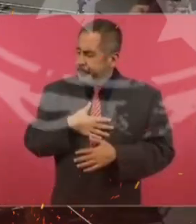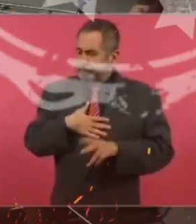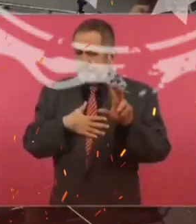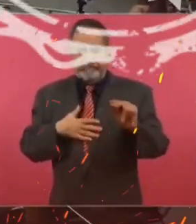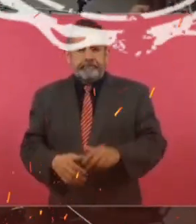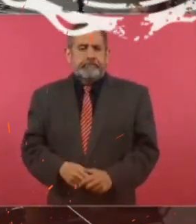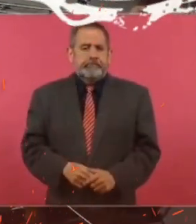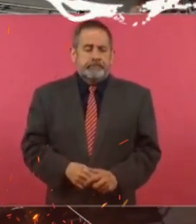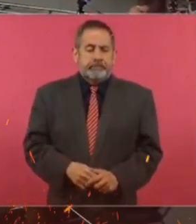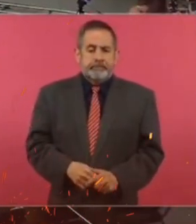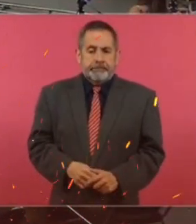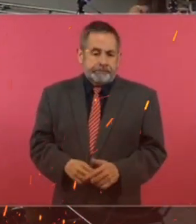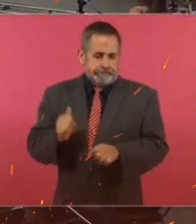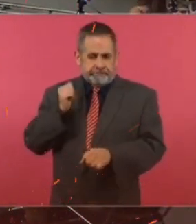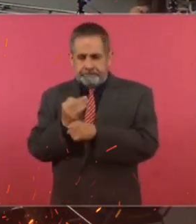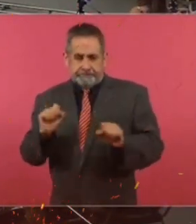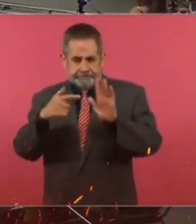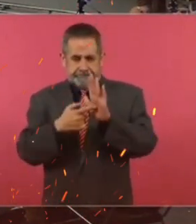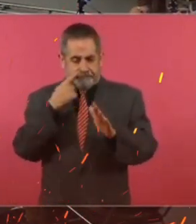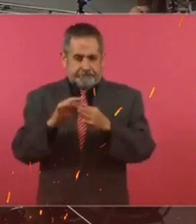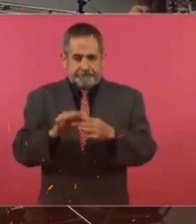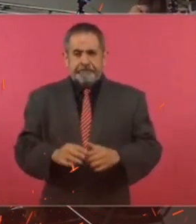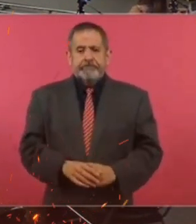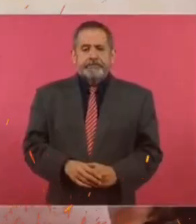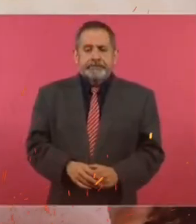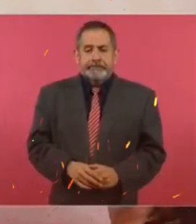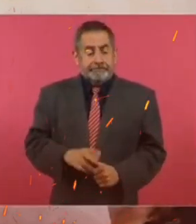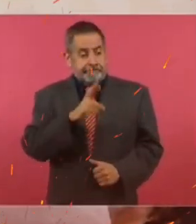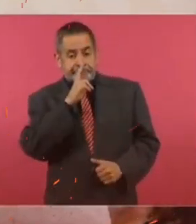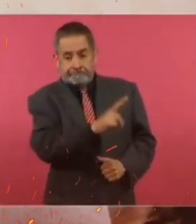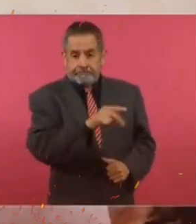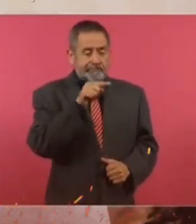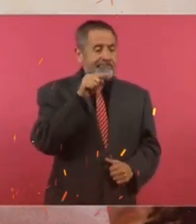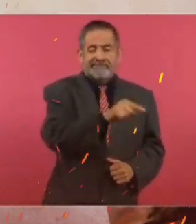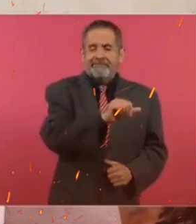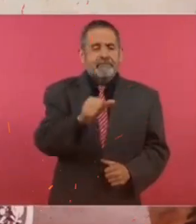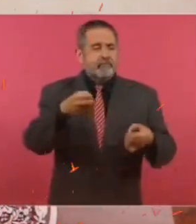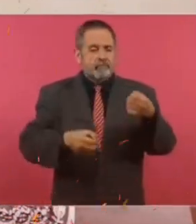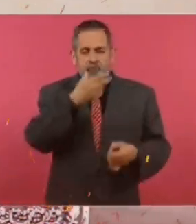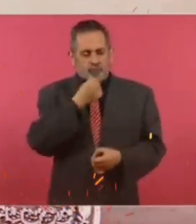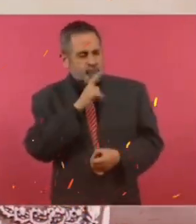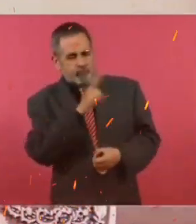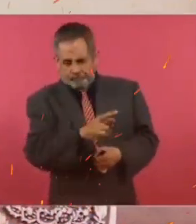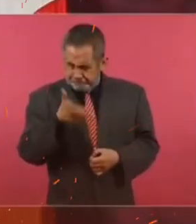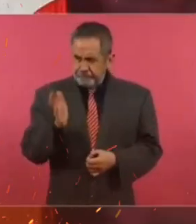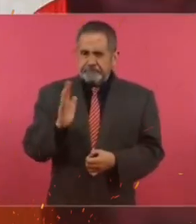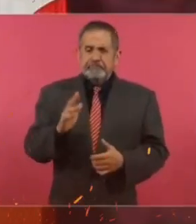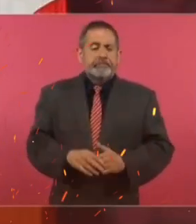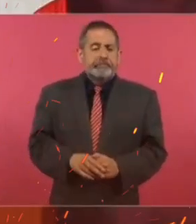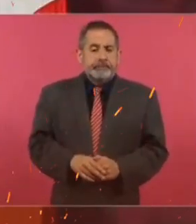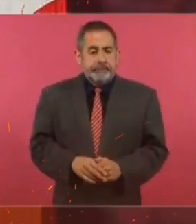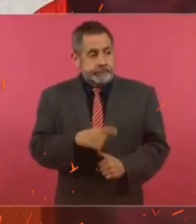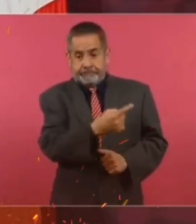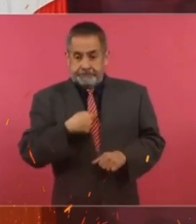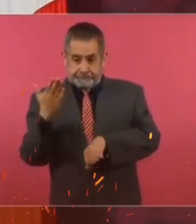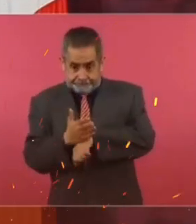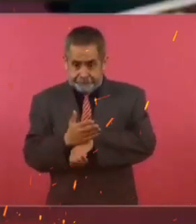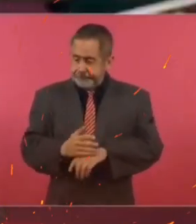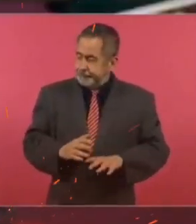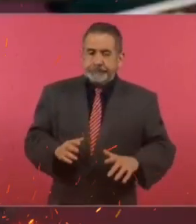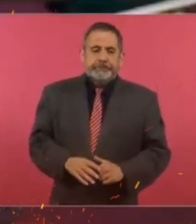Y voy a aprovechar que ya que estamos en esto, ya le contesté al juez, porque además de esta sanción